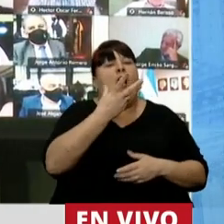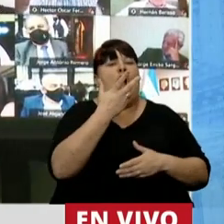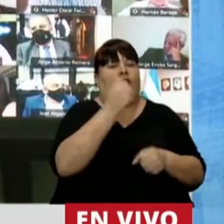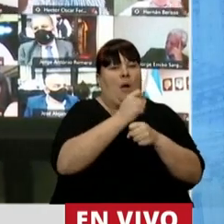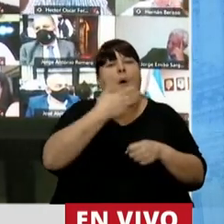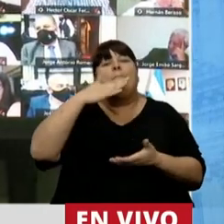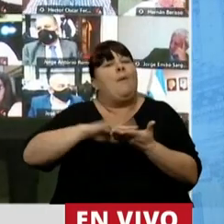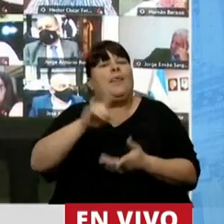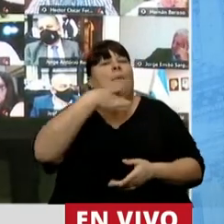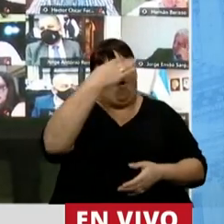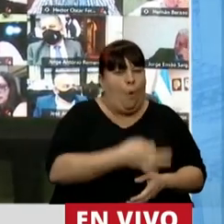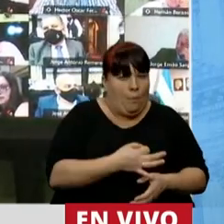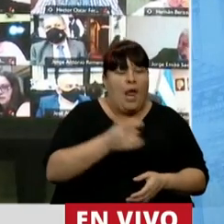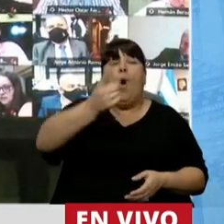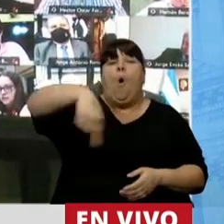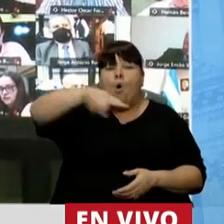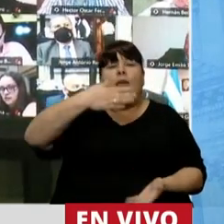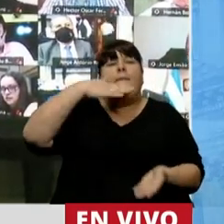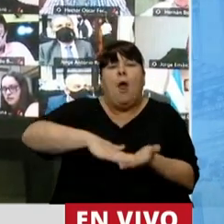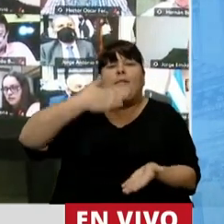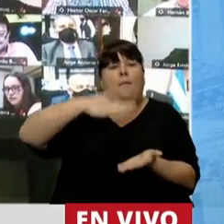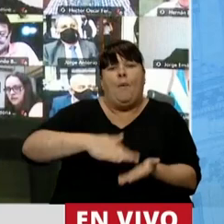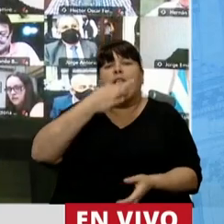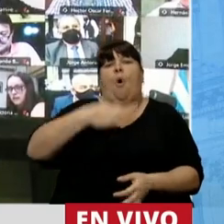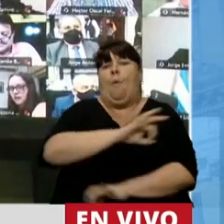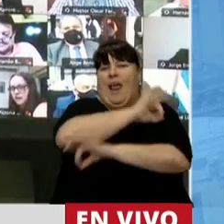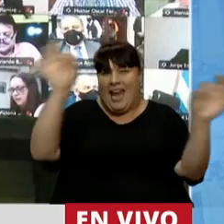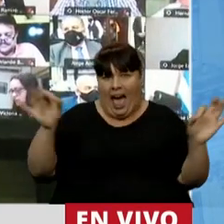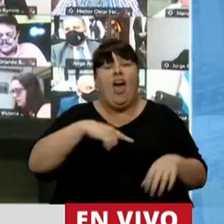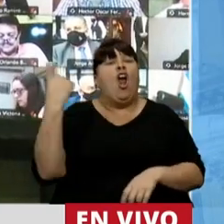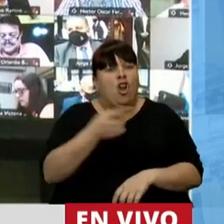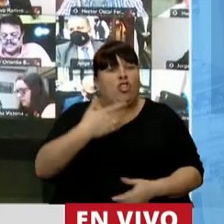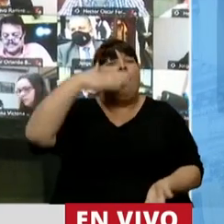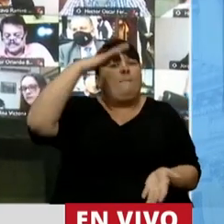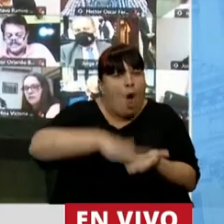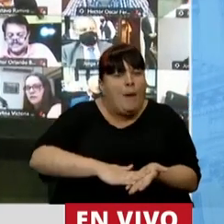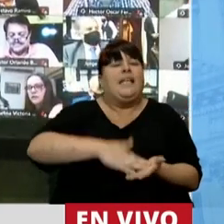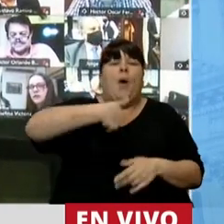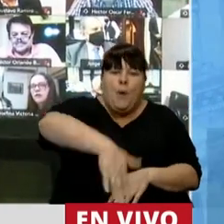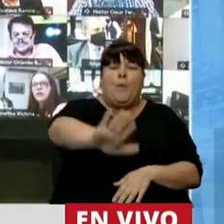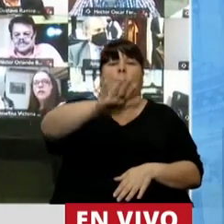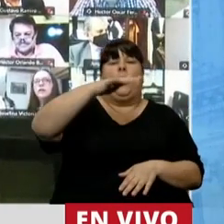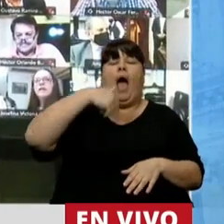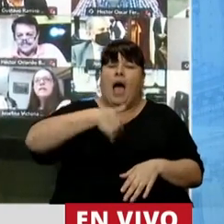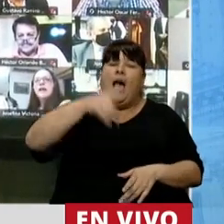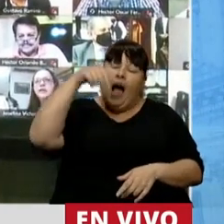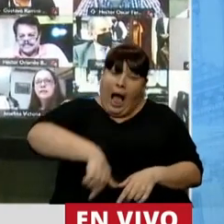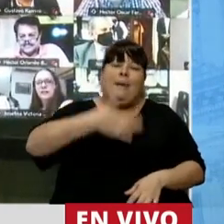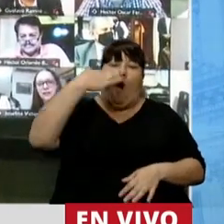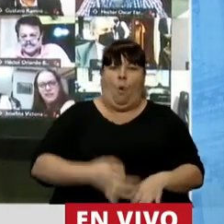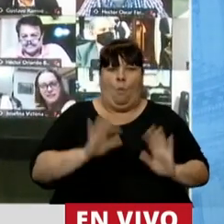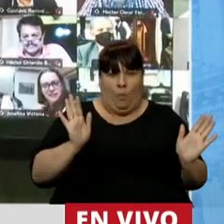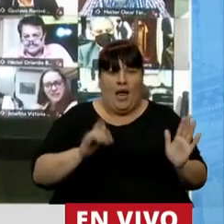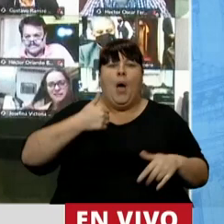mejor que prometer es realizar. Ustedes prometieron y no realizamos. Nosotros prometemos y nosotros venimos a